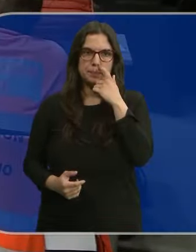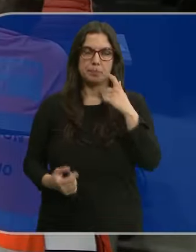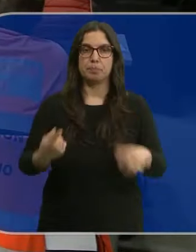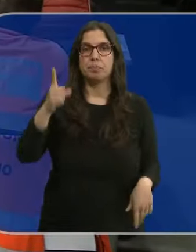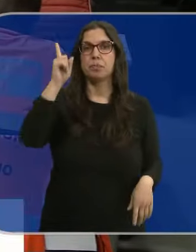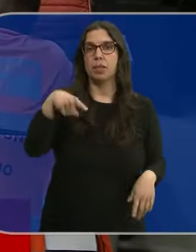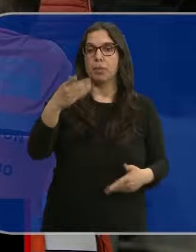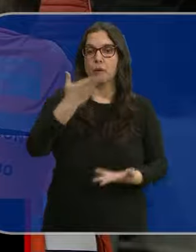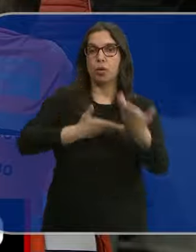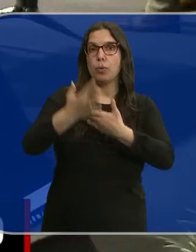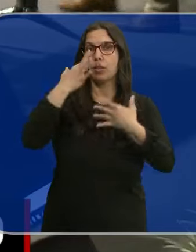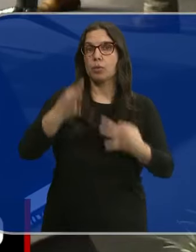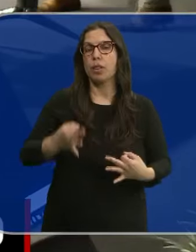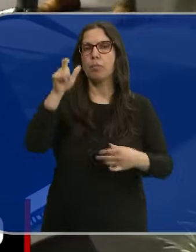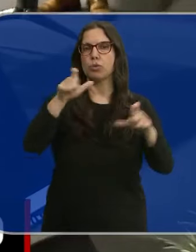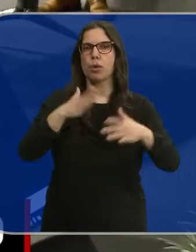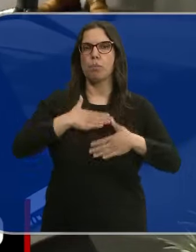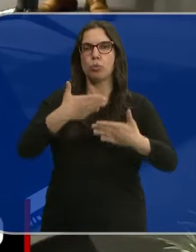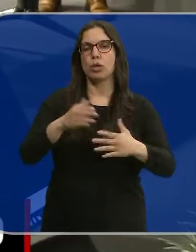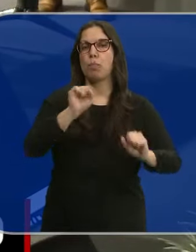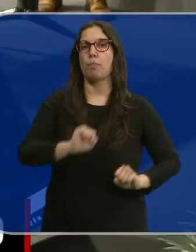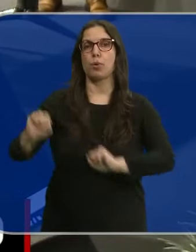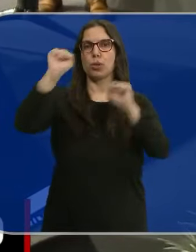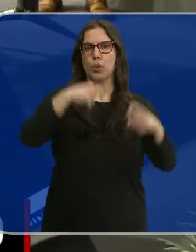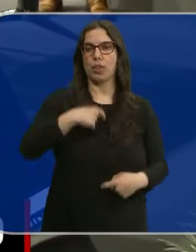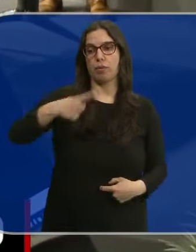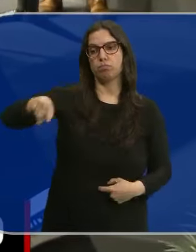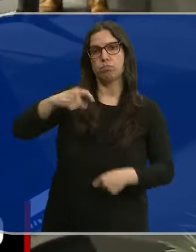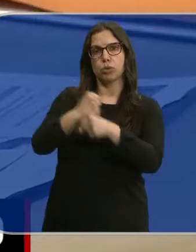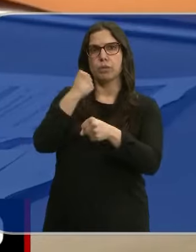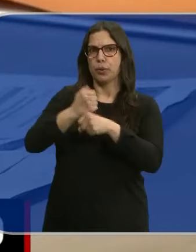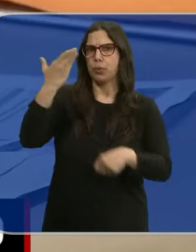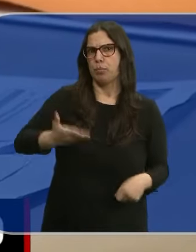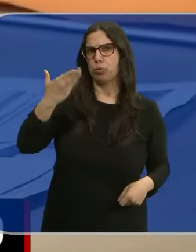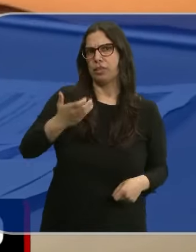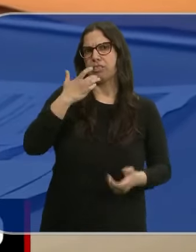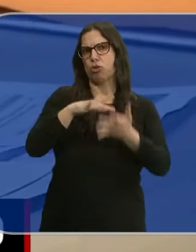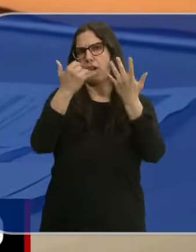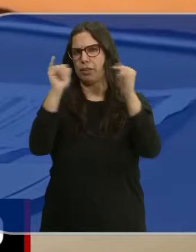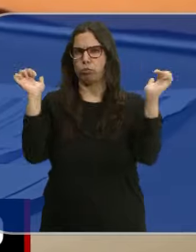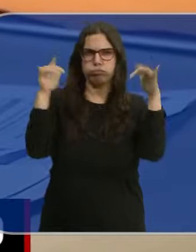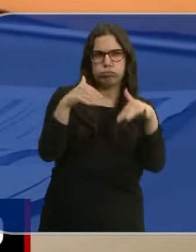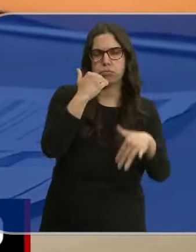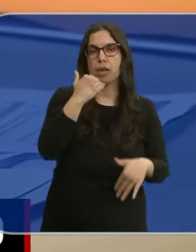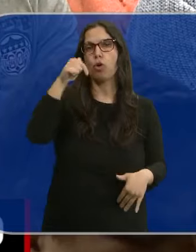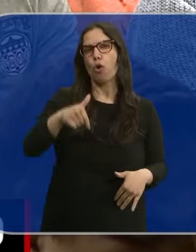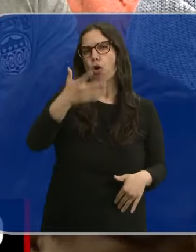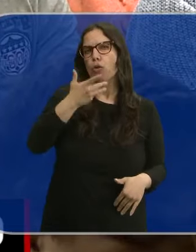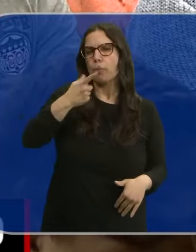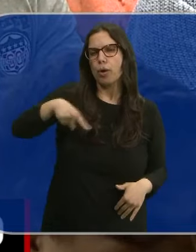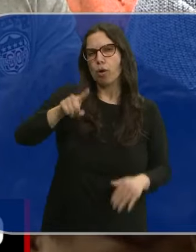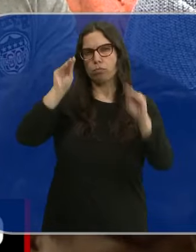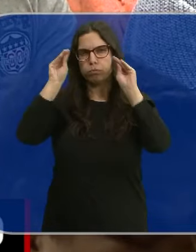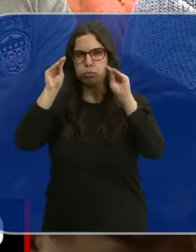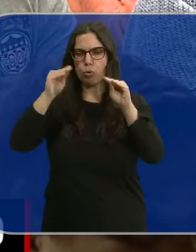También colaboran en la seguridad los voluntarios de protección civil. Su labor es importante en eventos con grandes aglomeraciones. Hoy conoceremos cómo se forman